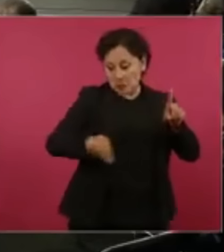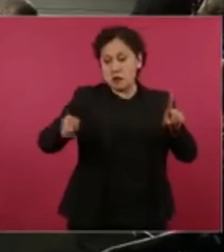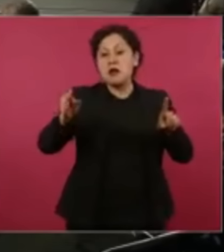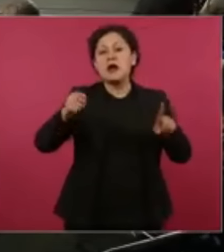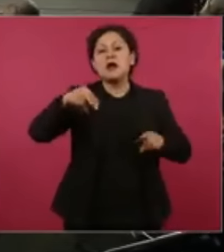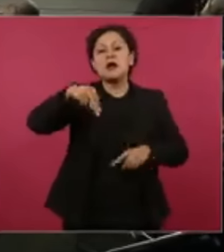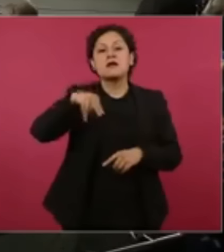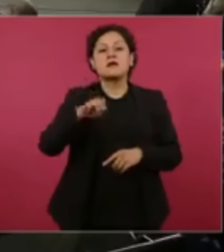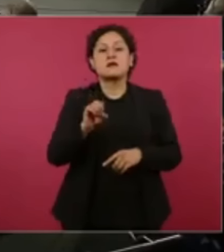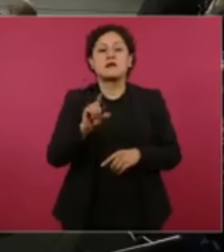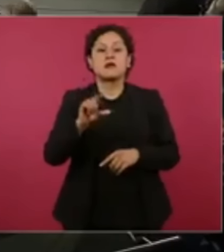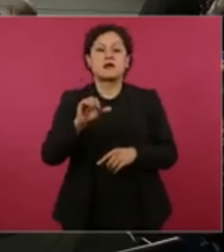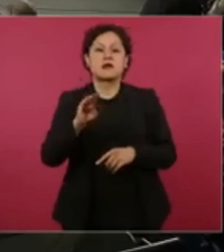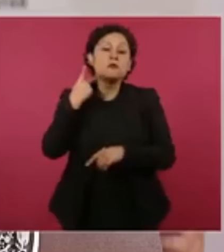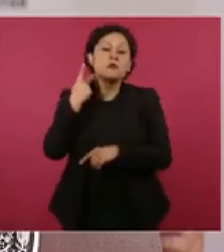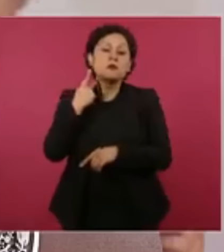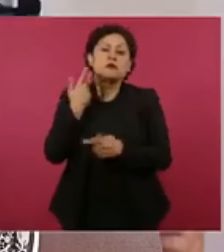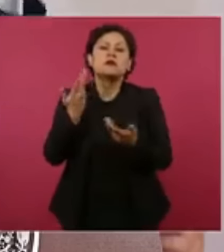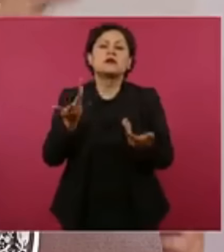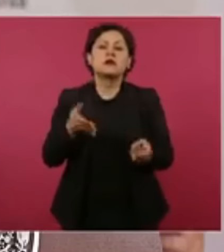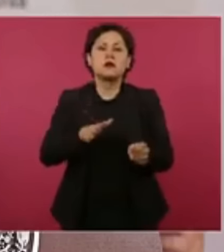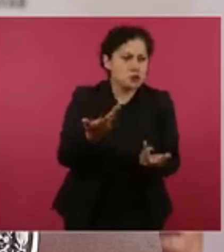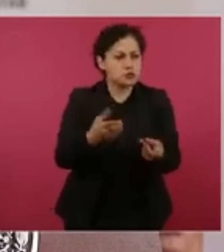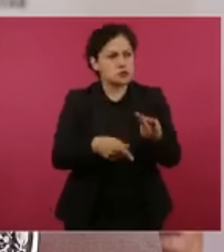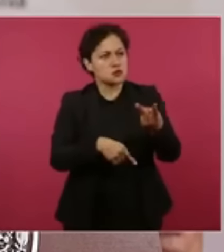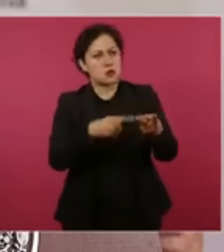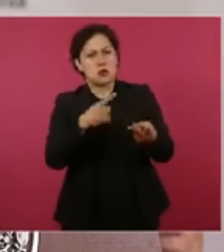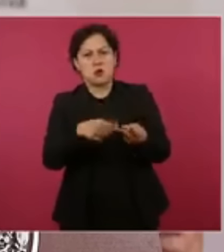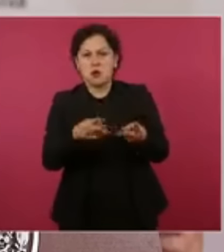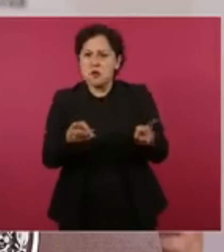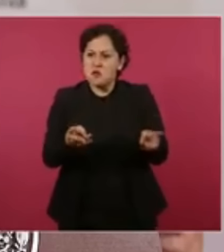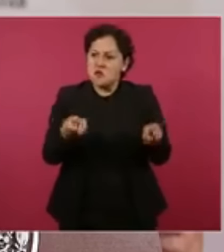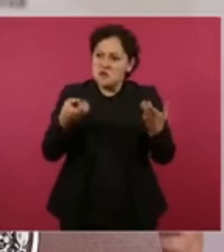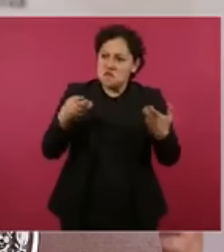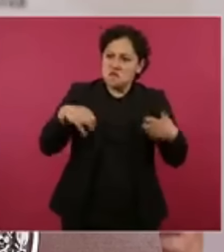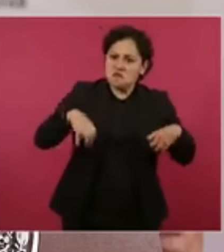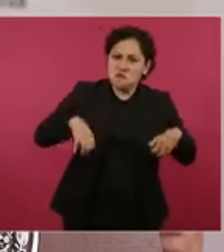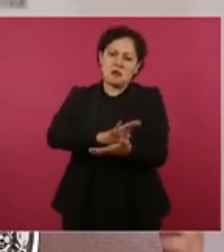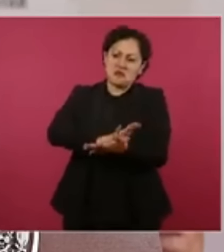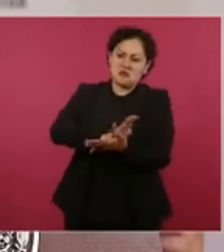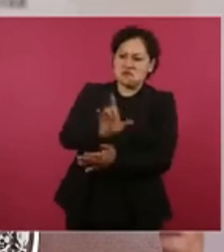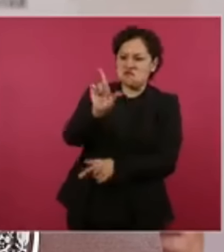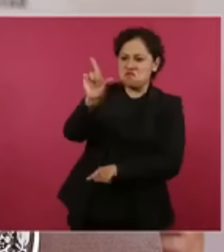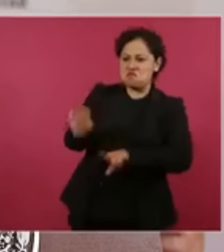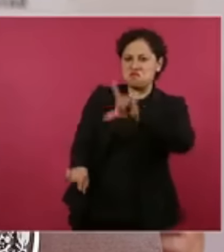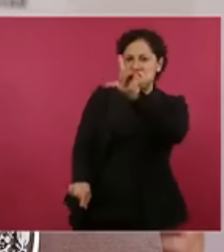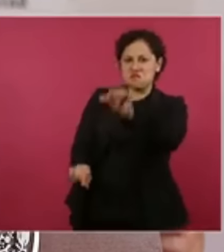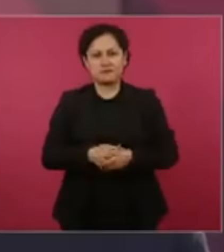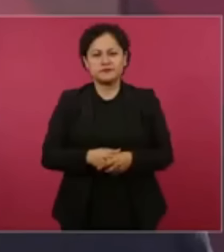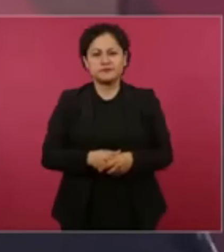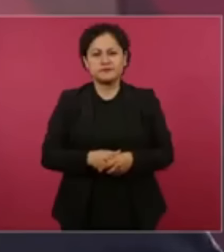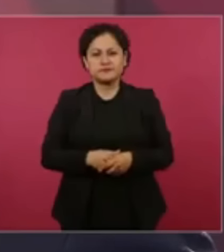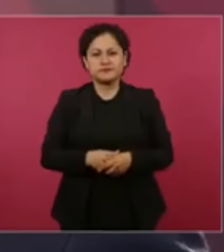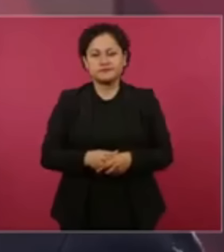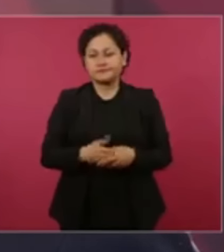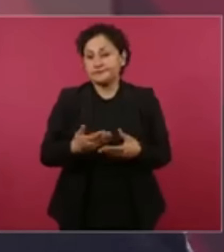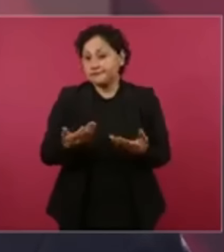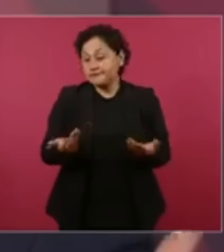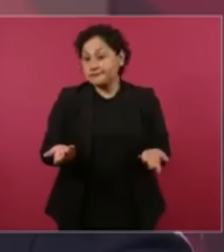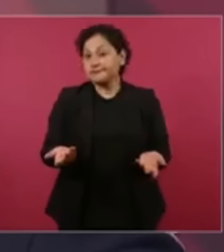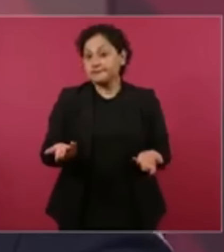política económica de pillaje, la corrupción, el clasismo, el racismo, la discriminación. Entonces,